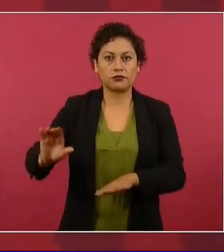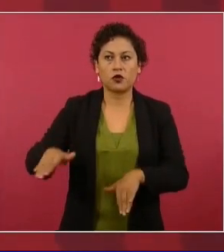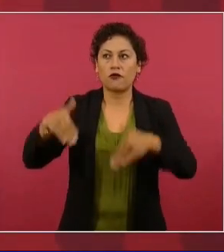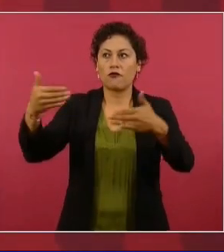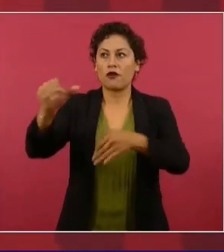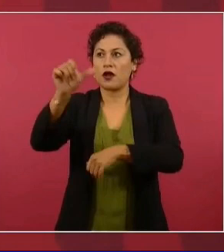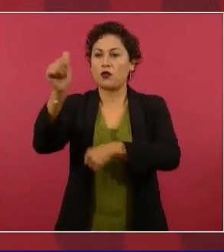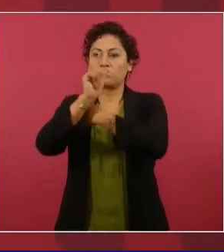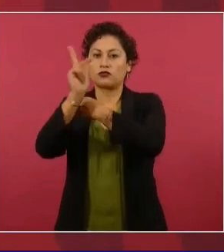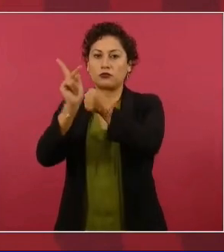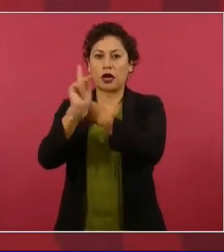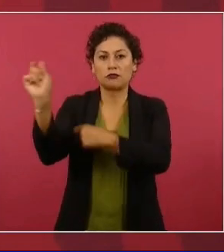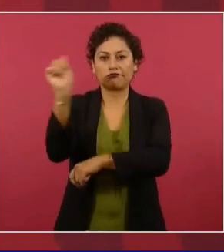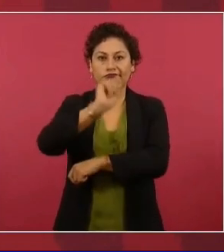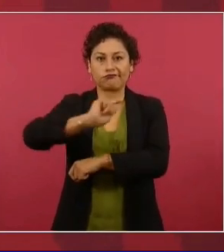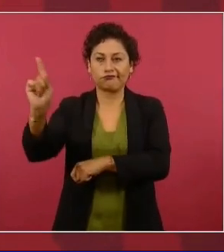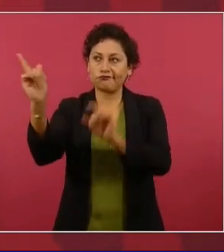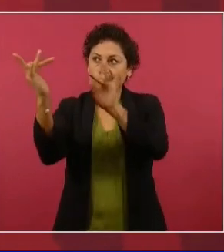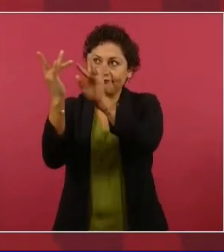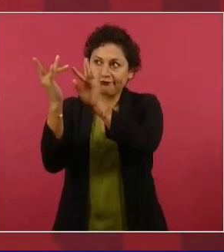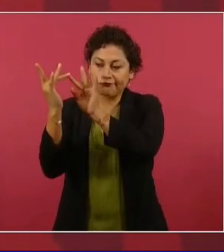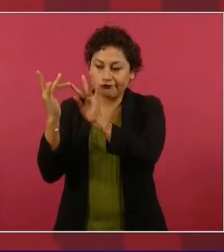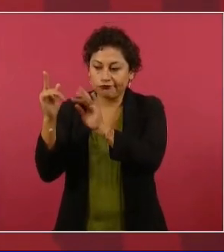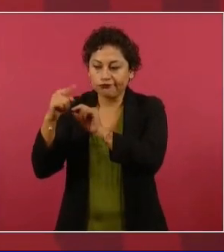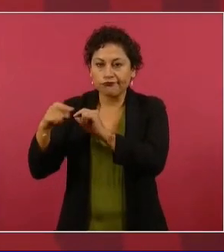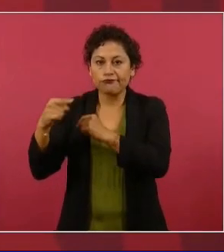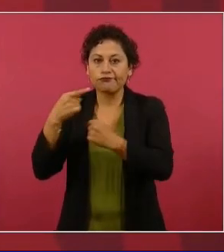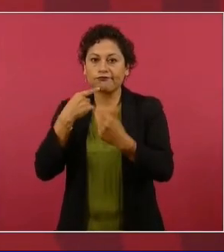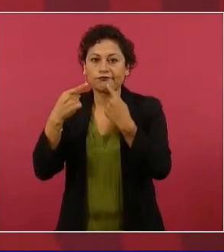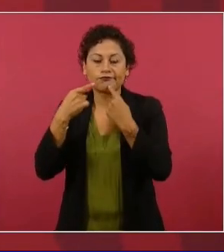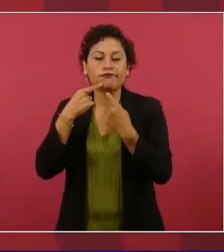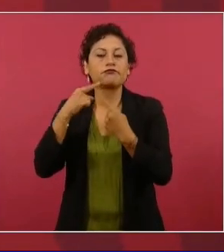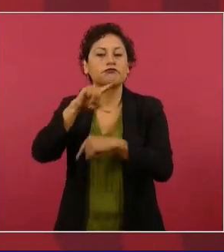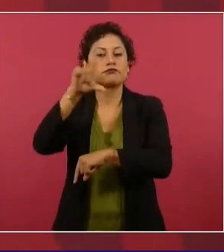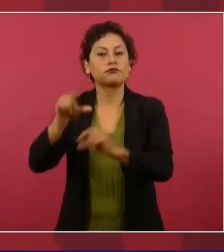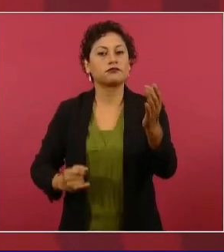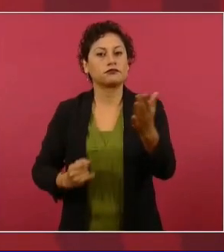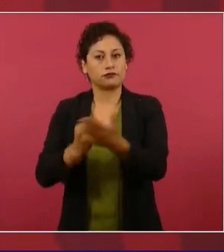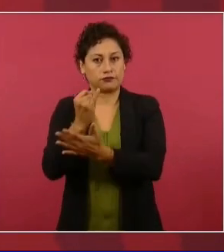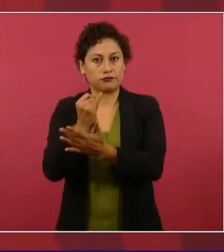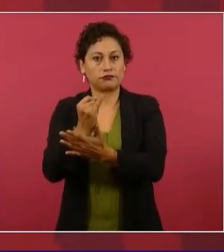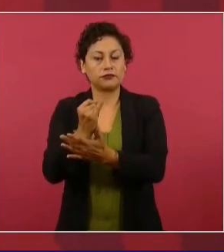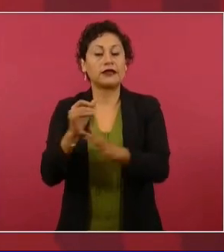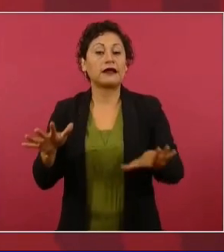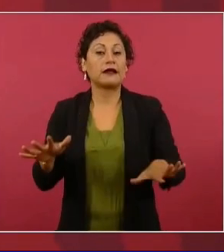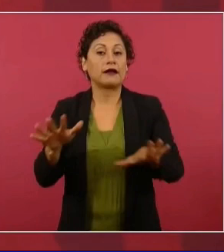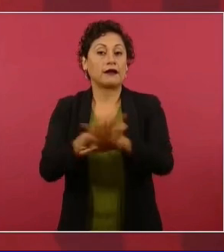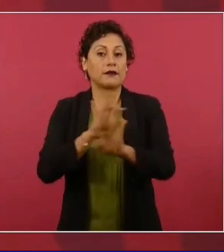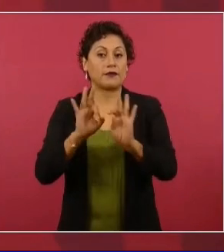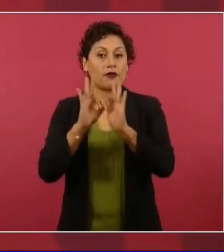que se lleve a cabo otra estrategia de rescate,